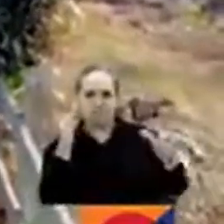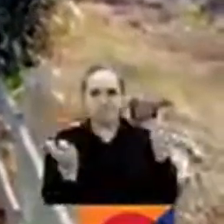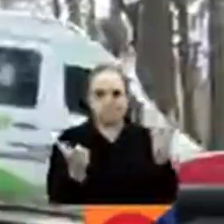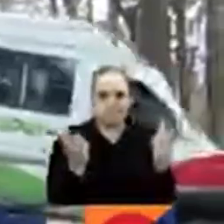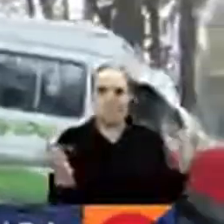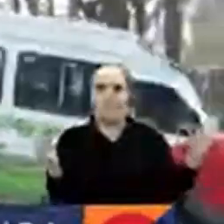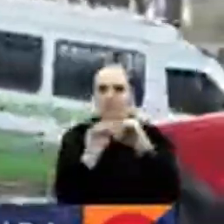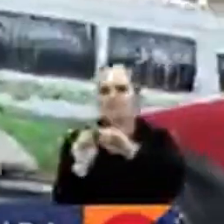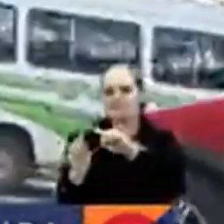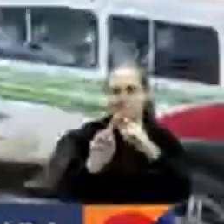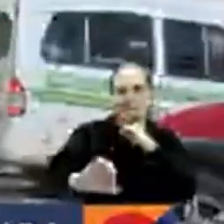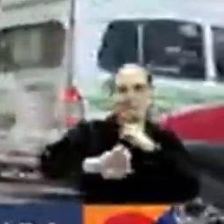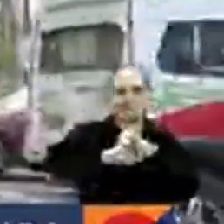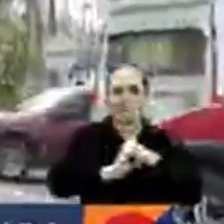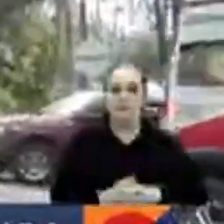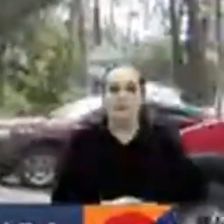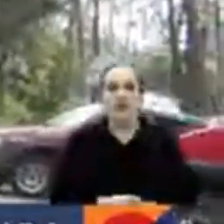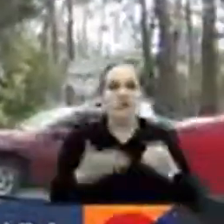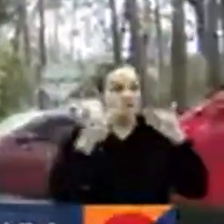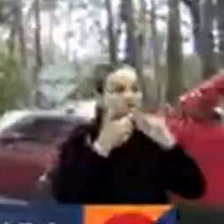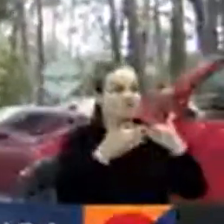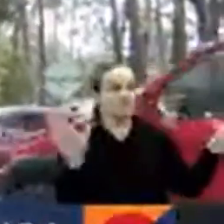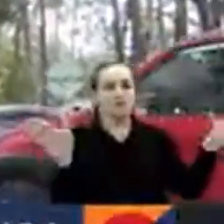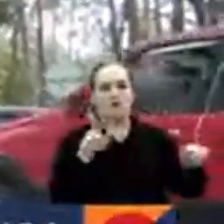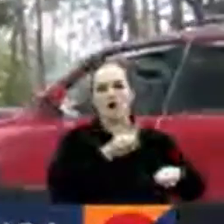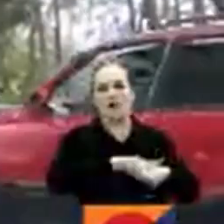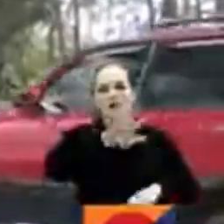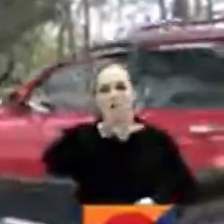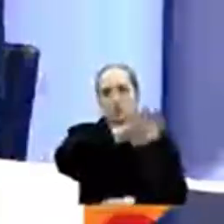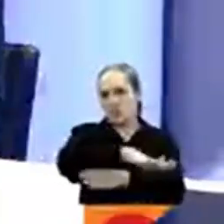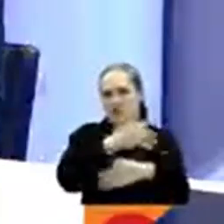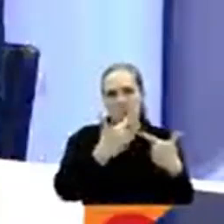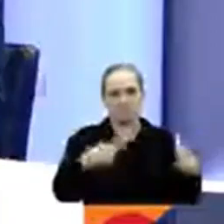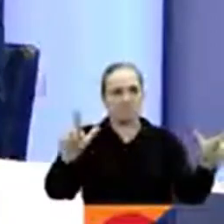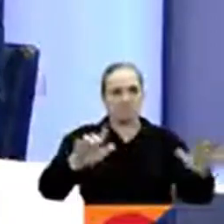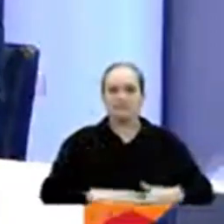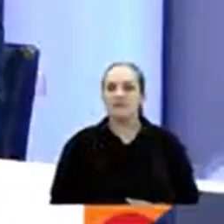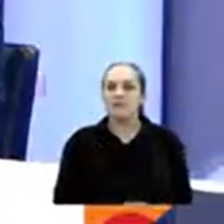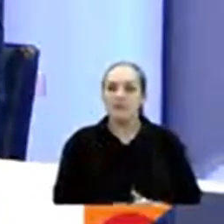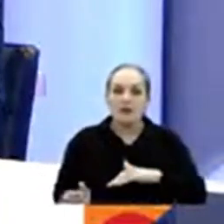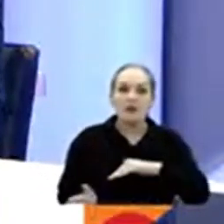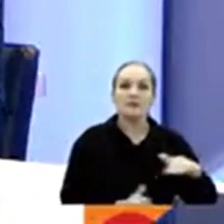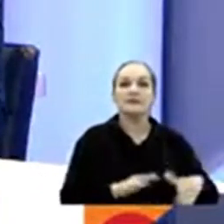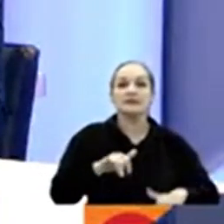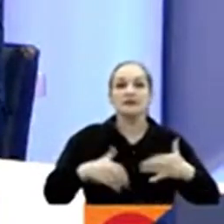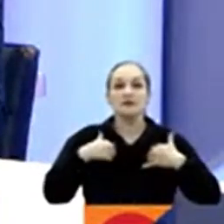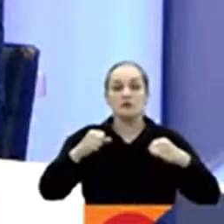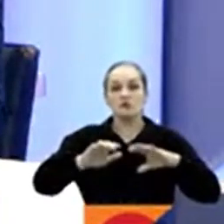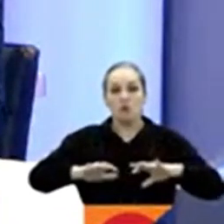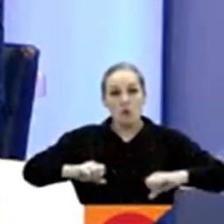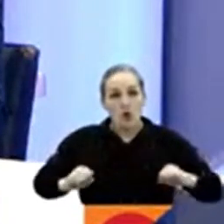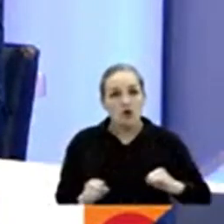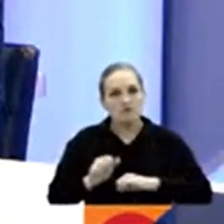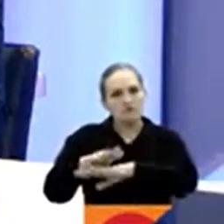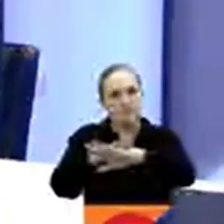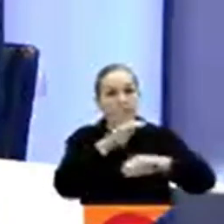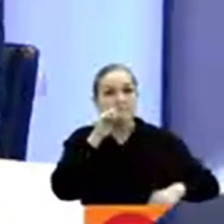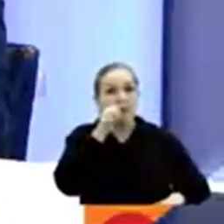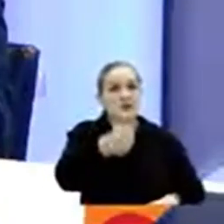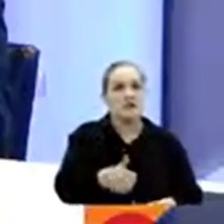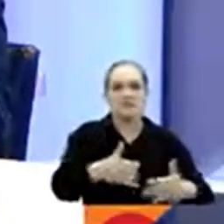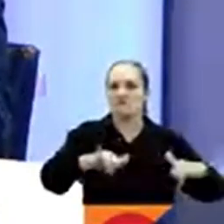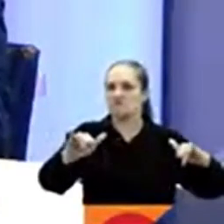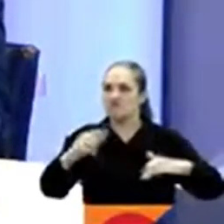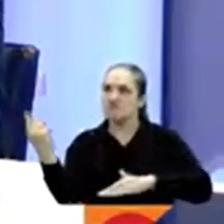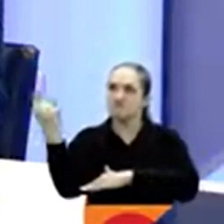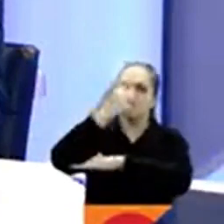UR01. La vía quedó habilitada desde las 5 de la tarde. La Secretaría de Salud de Bogotá anunció que mañana realizará una